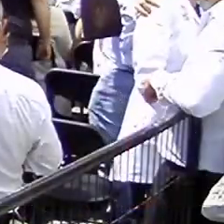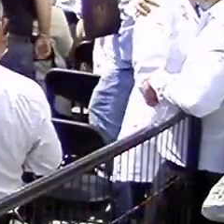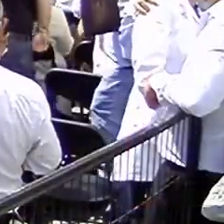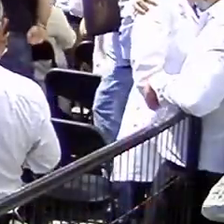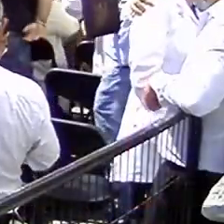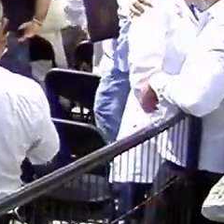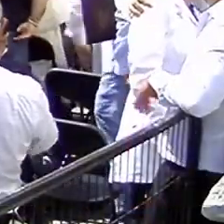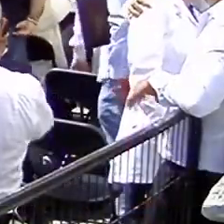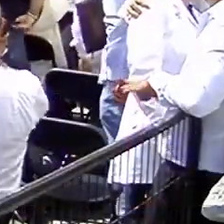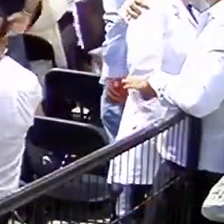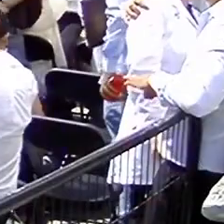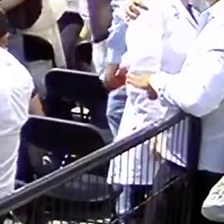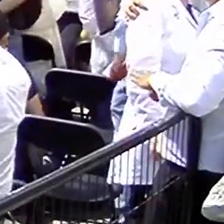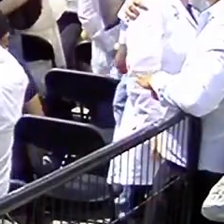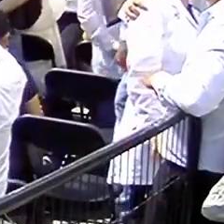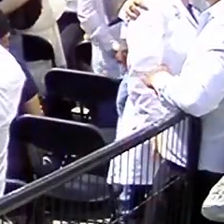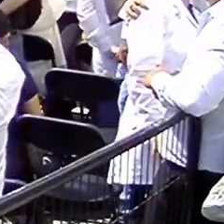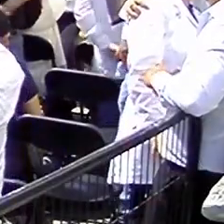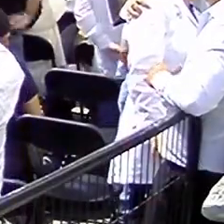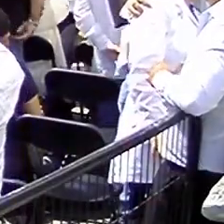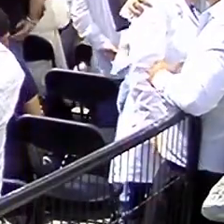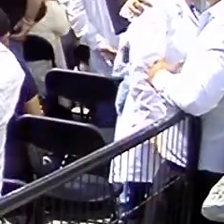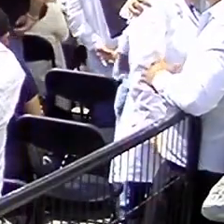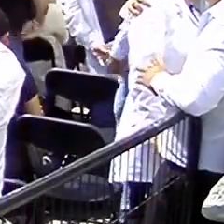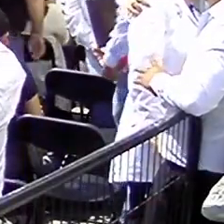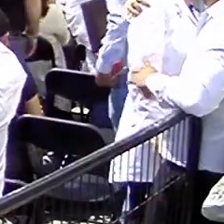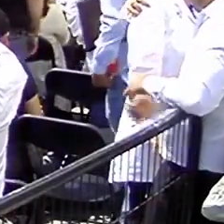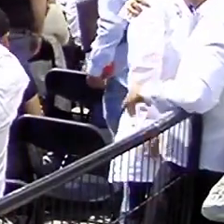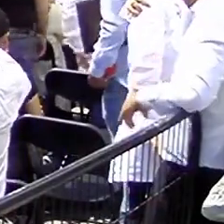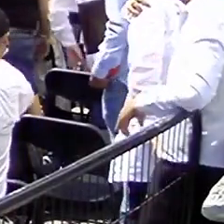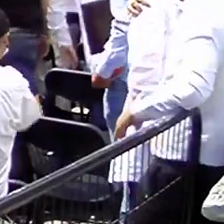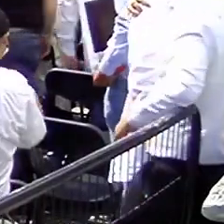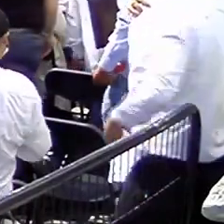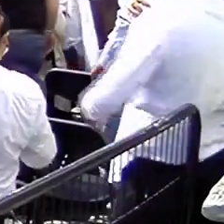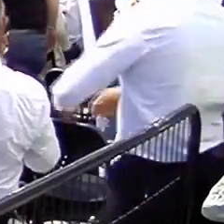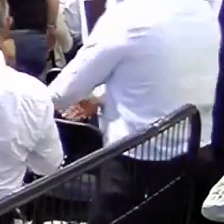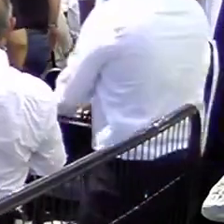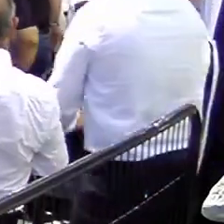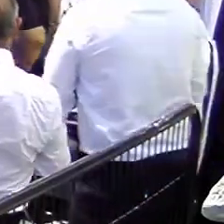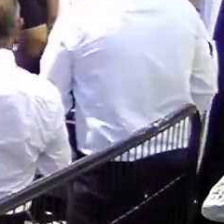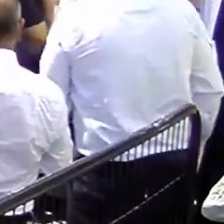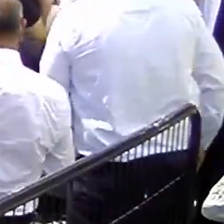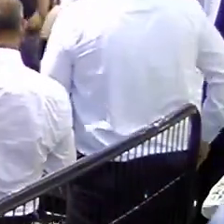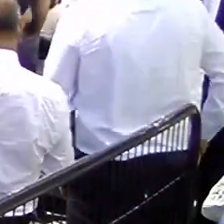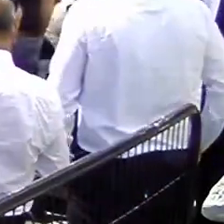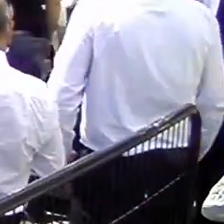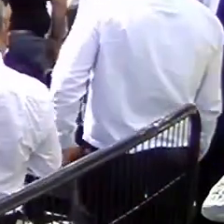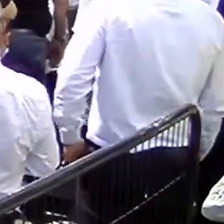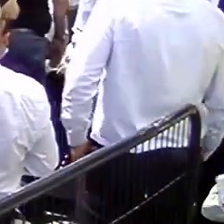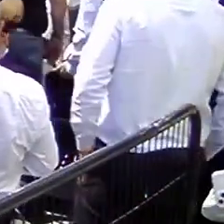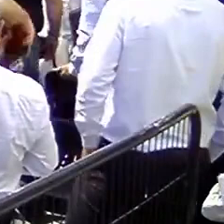solicitamos guardar el debido respeto para entonar nuestro himno nacional mexicano